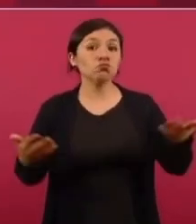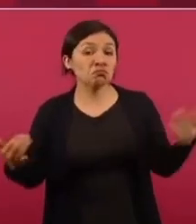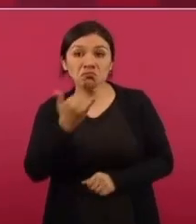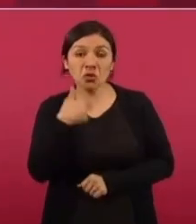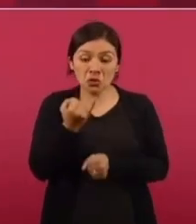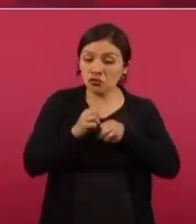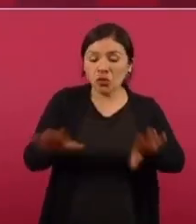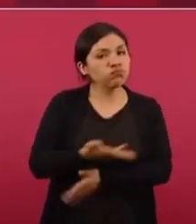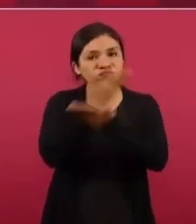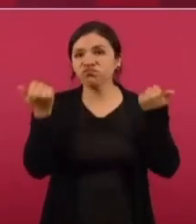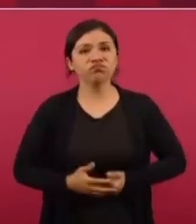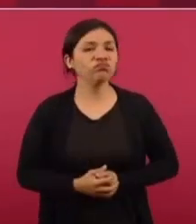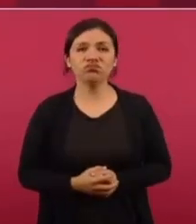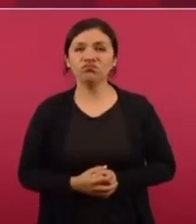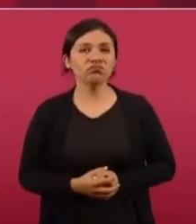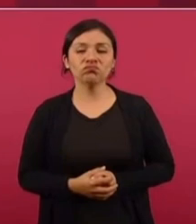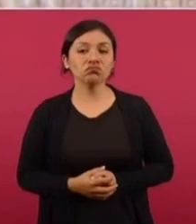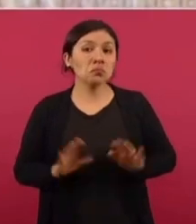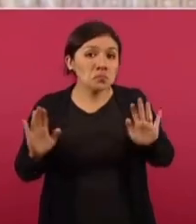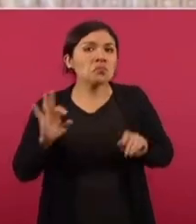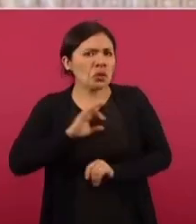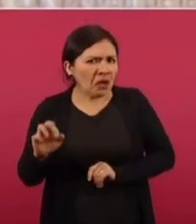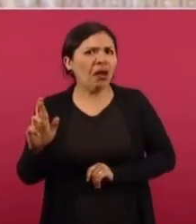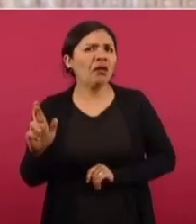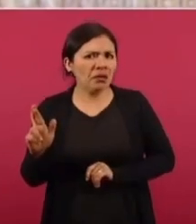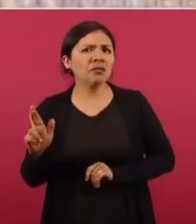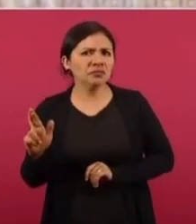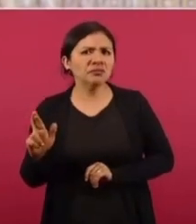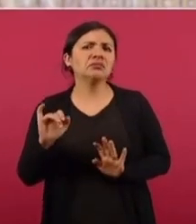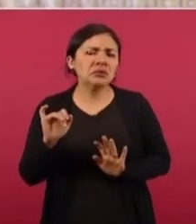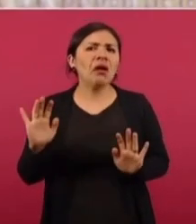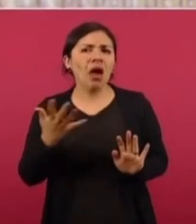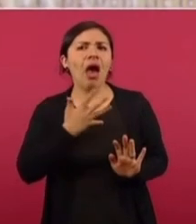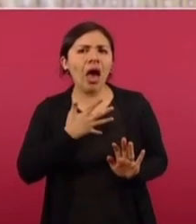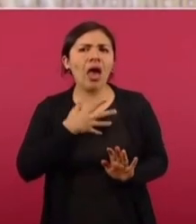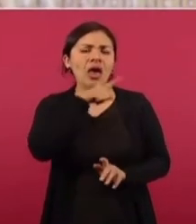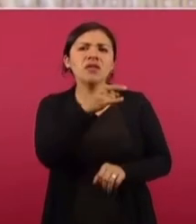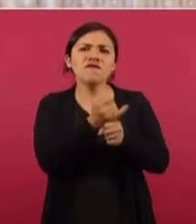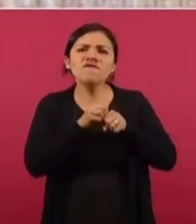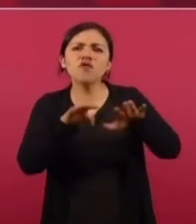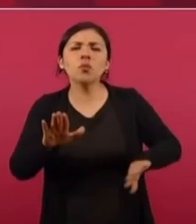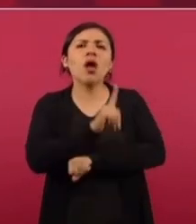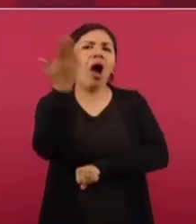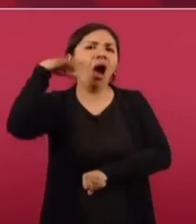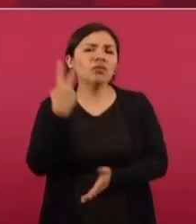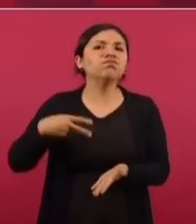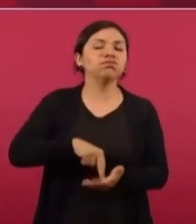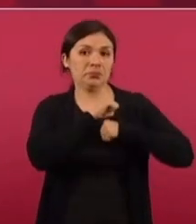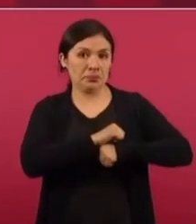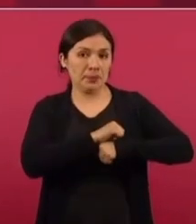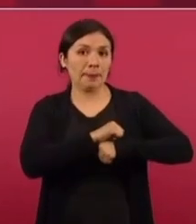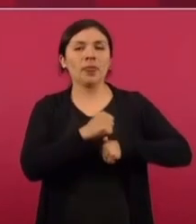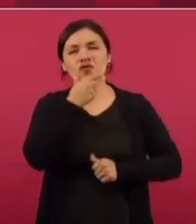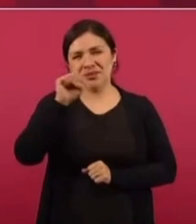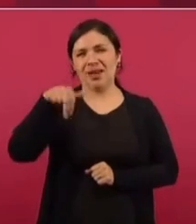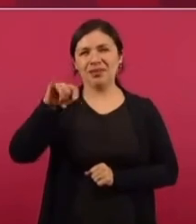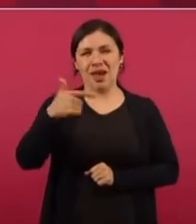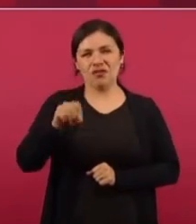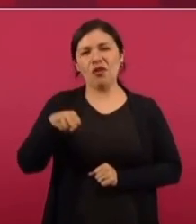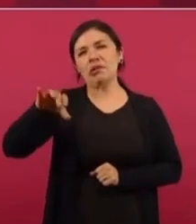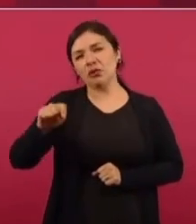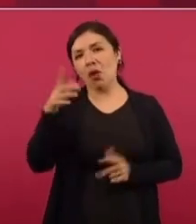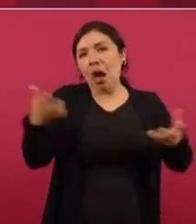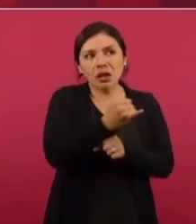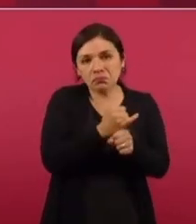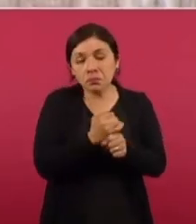información sobre eso. Puede ser que tenga los datos o en el tiempo que estuvo Santiago Nieto haya